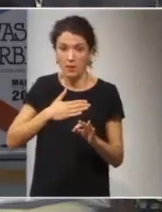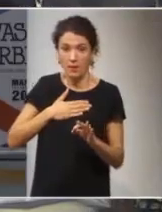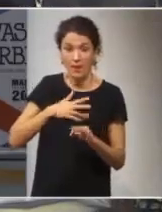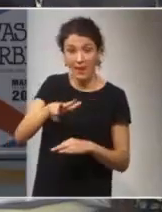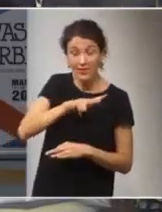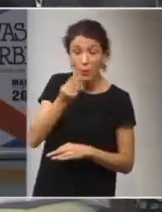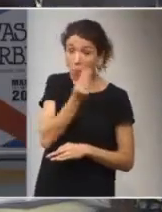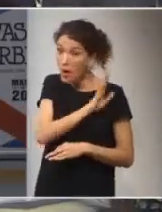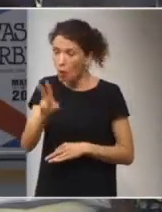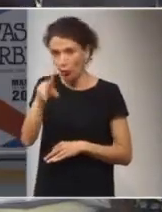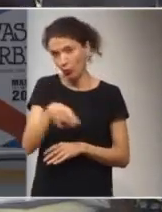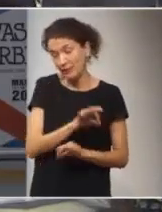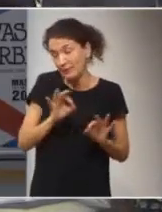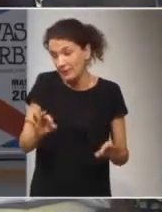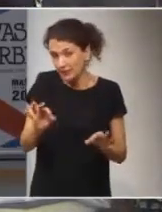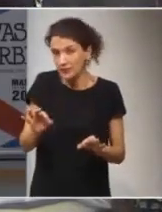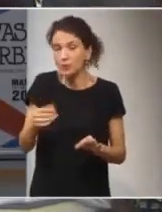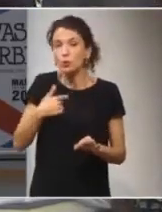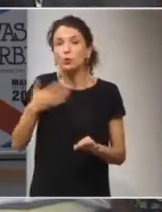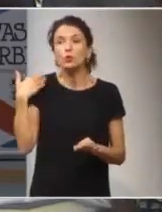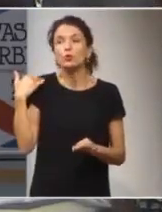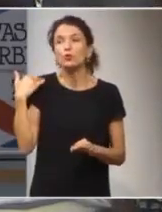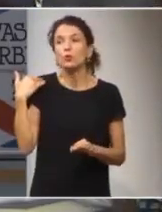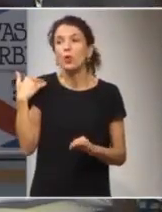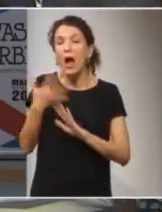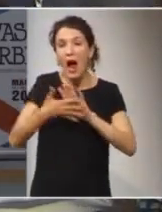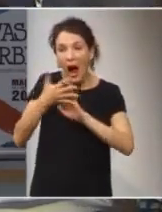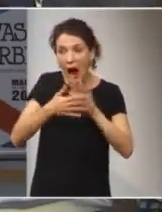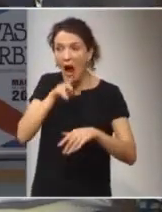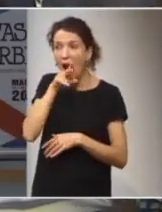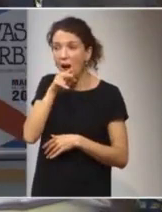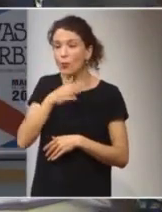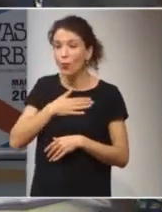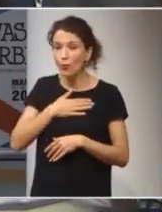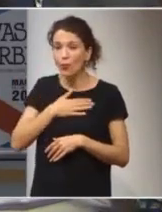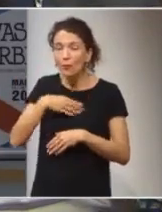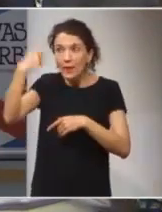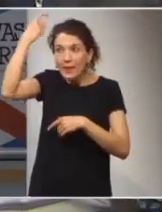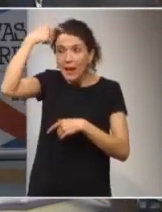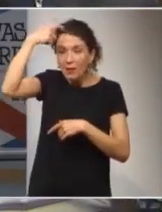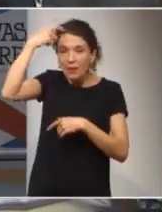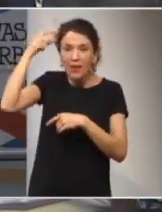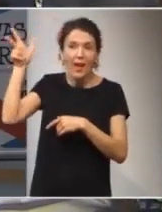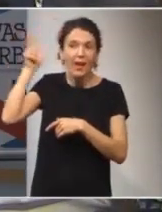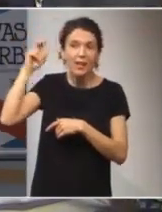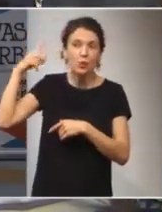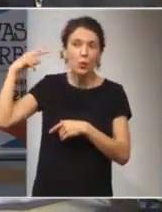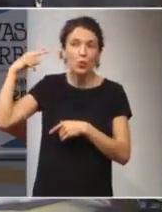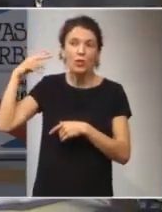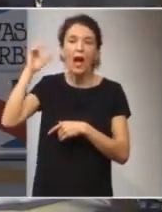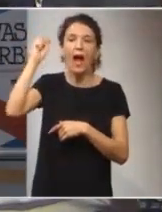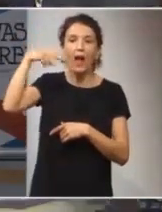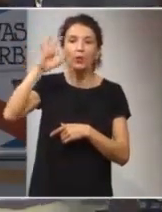no es lo mejor. Cuando yo hablo, sabes que en mi cabeza yo escucho la voz de Antonio